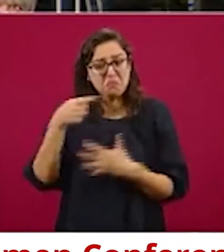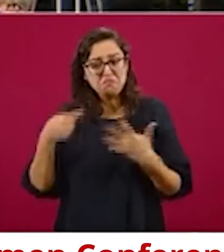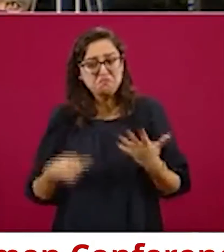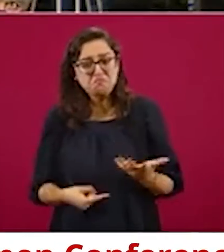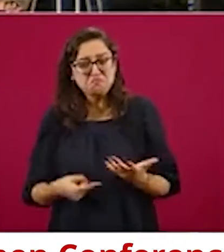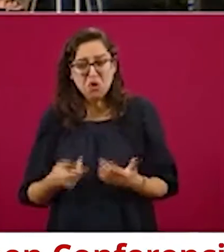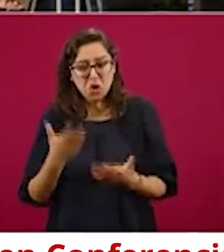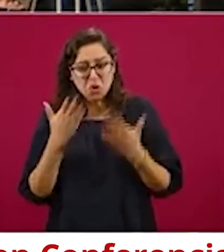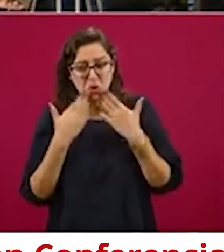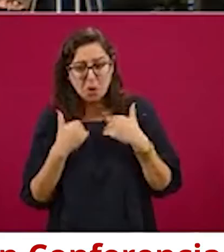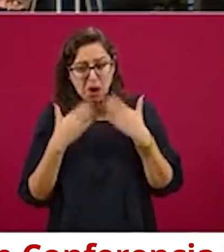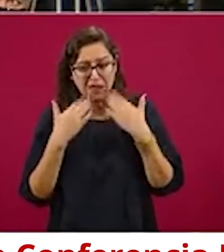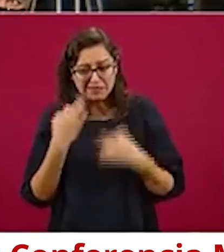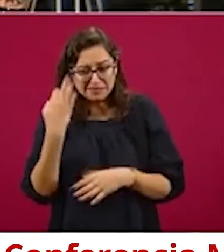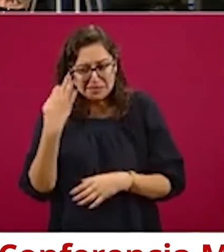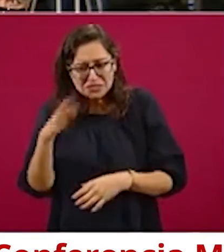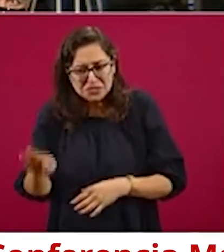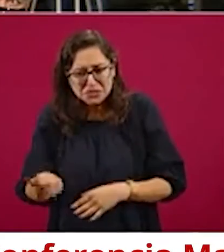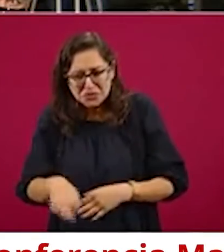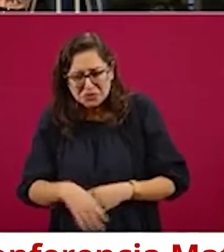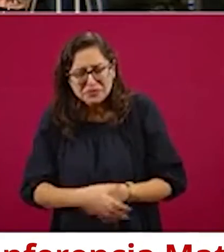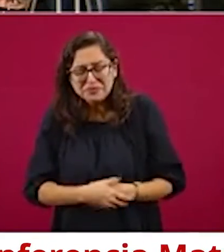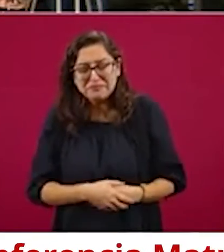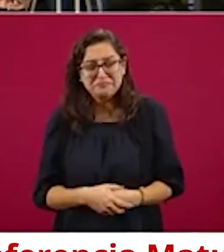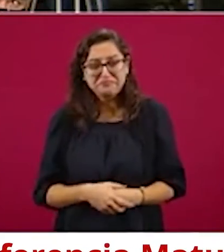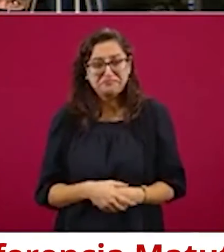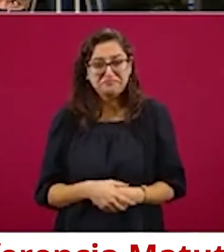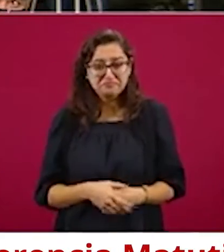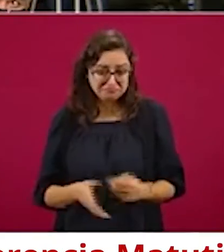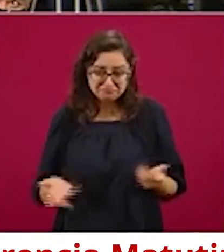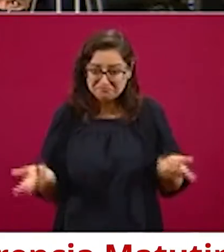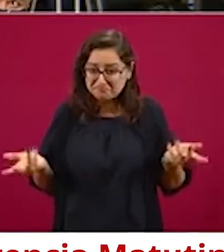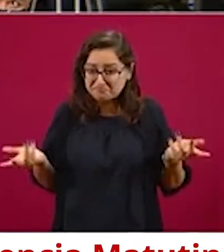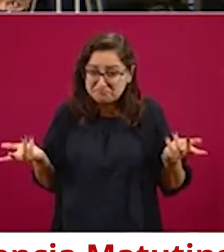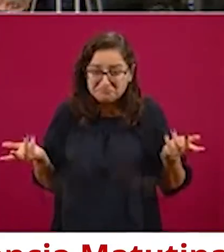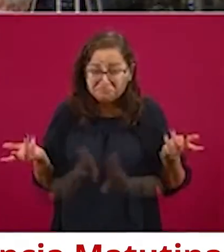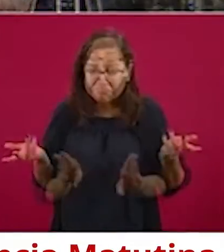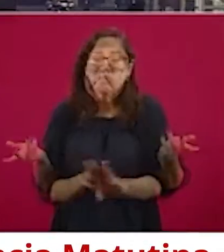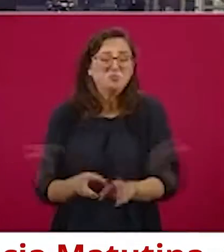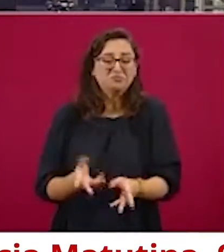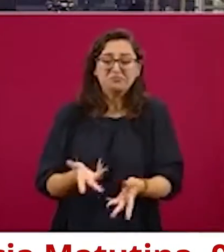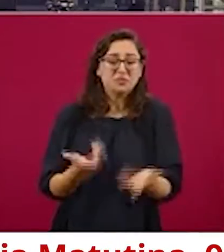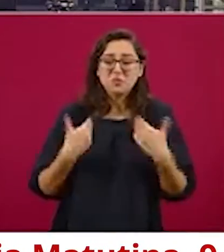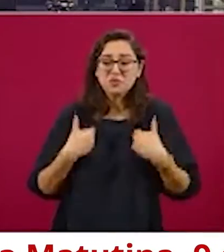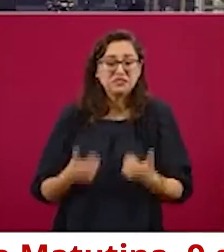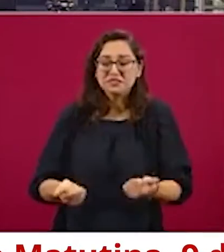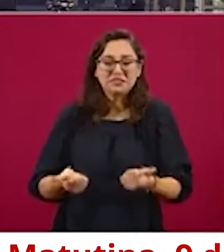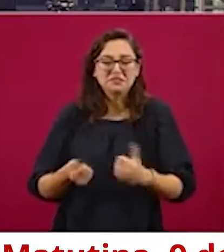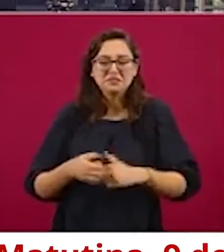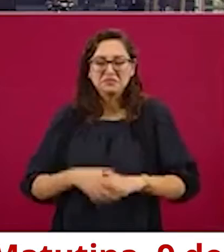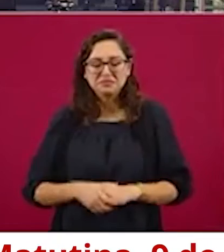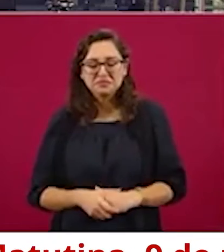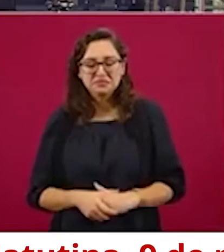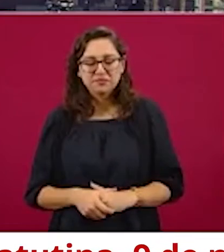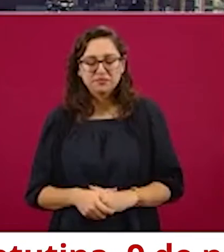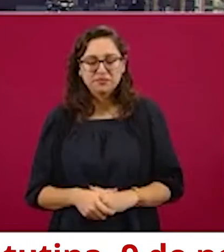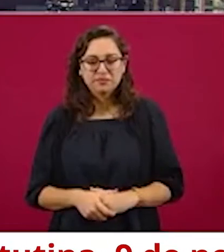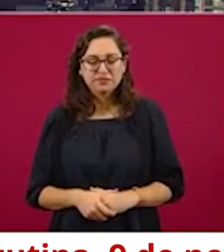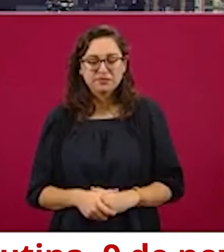prácticamente, pues ya, ¿qué podemos explicar? Ya hemos hablado